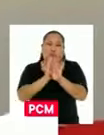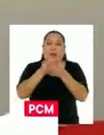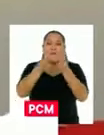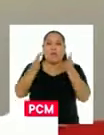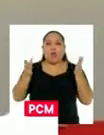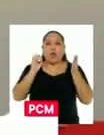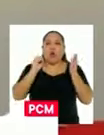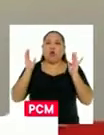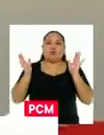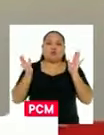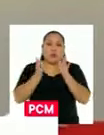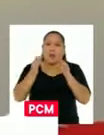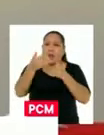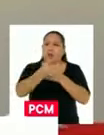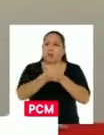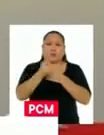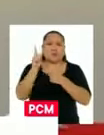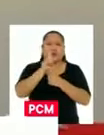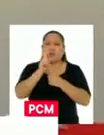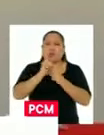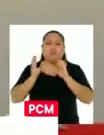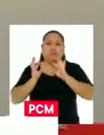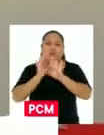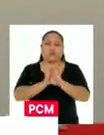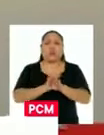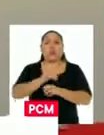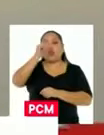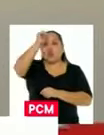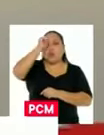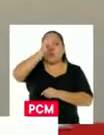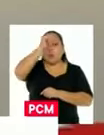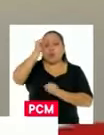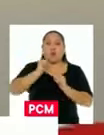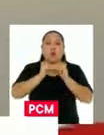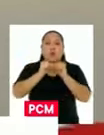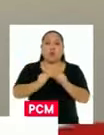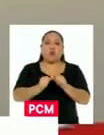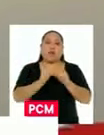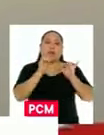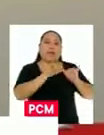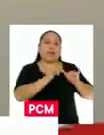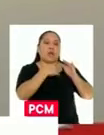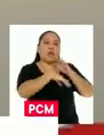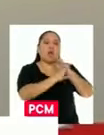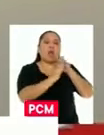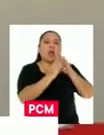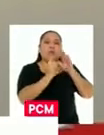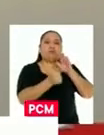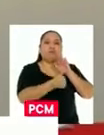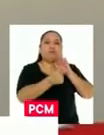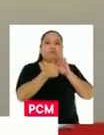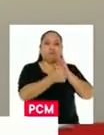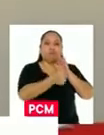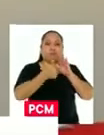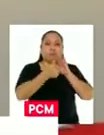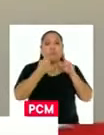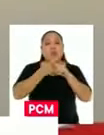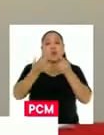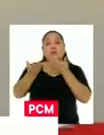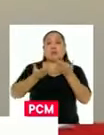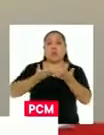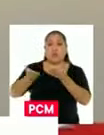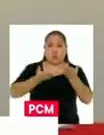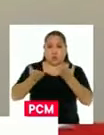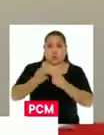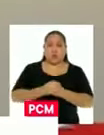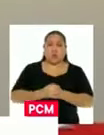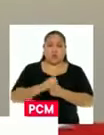Y los domingos vamos a proseguir con la inmovilización social obligatoria, pero con servicios esenciales operando, como es el